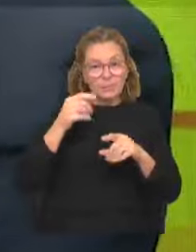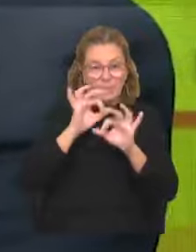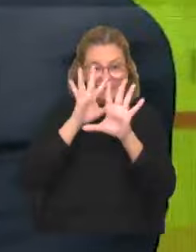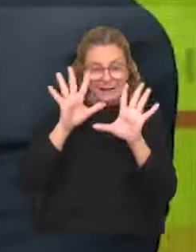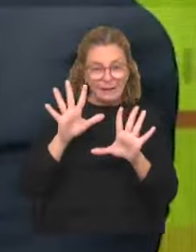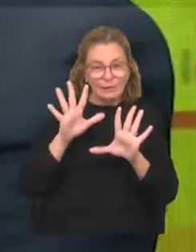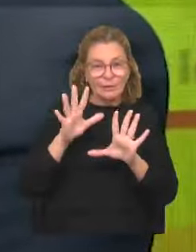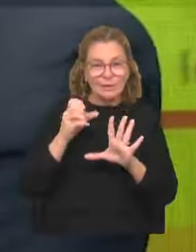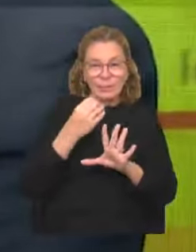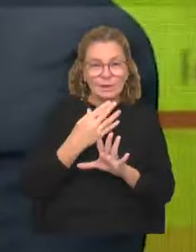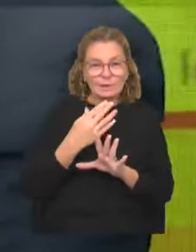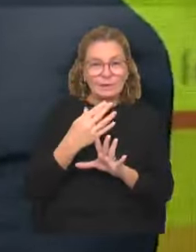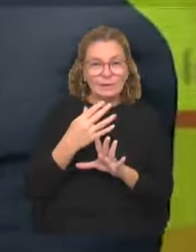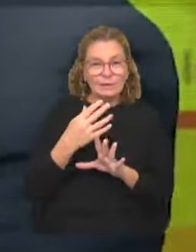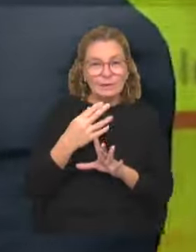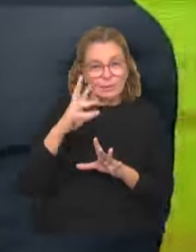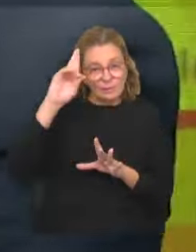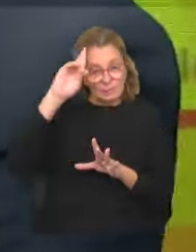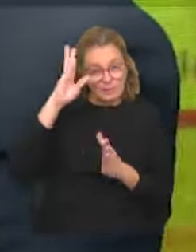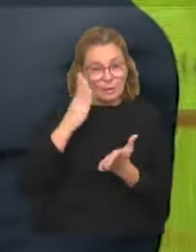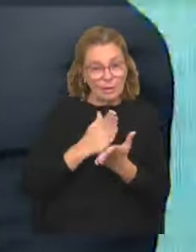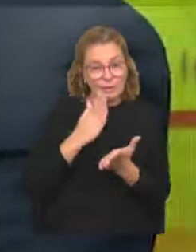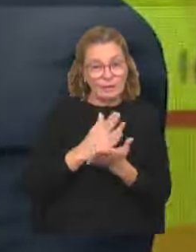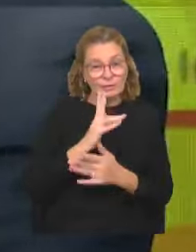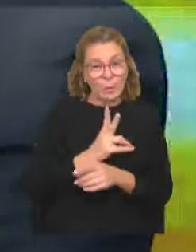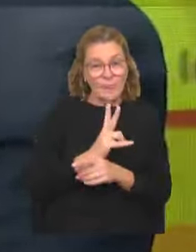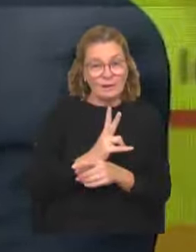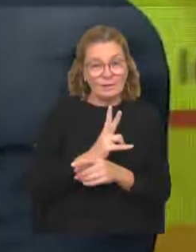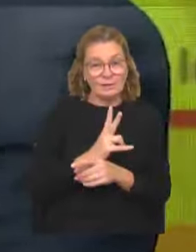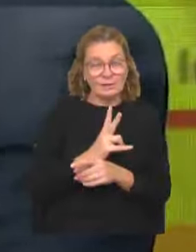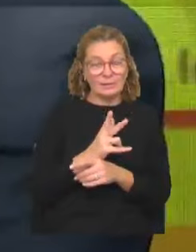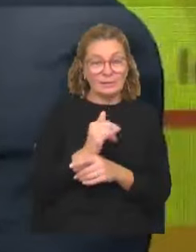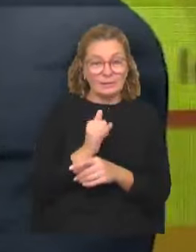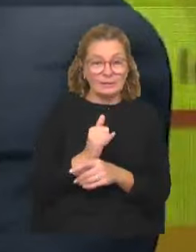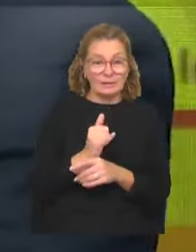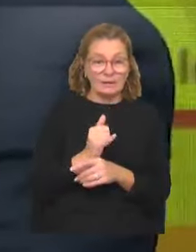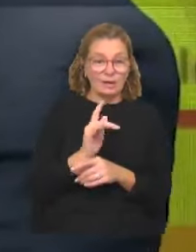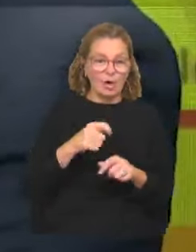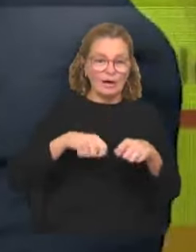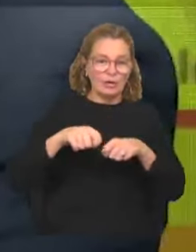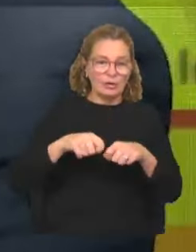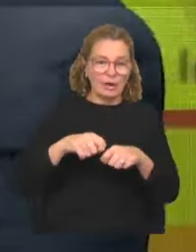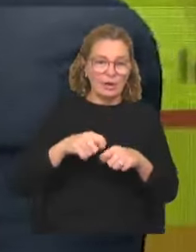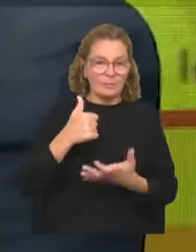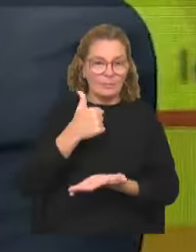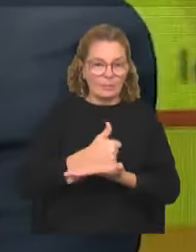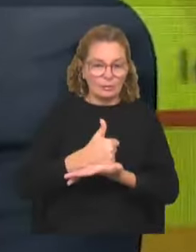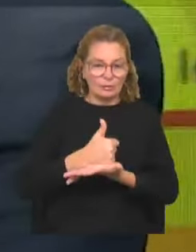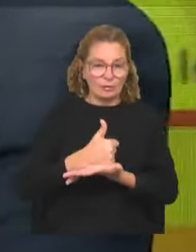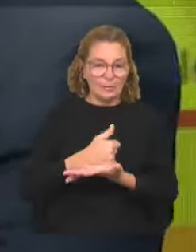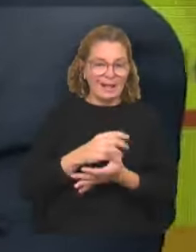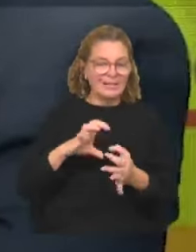en que, bueno, la clave del respeto a los derechos humanos tiene que ser innegociable a la hora de tomar posicionamiento,